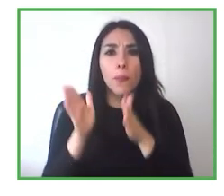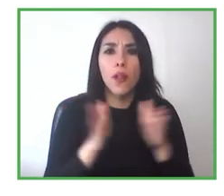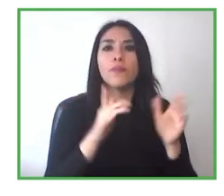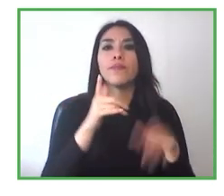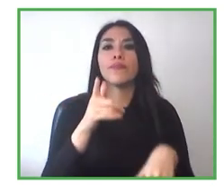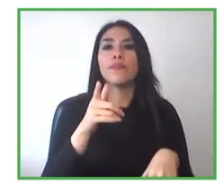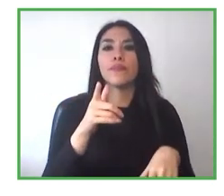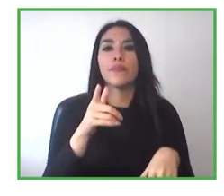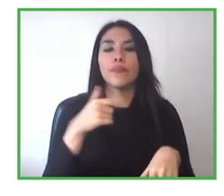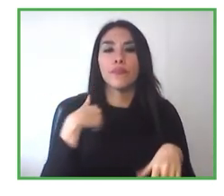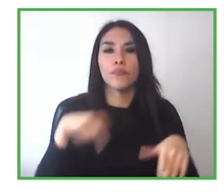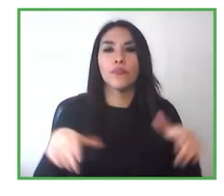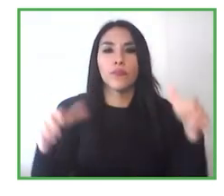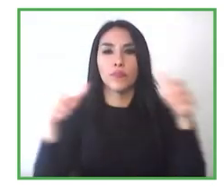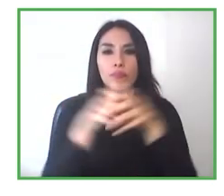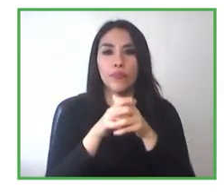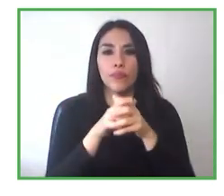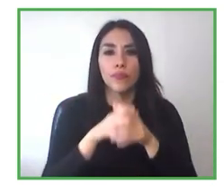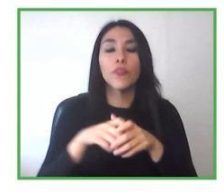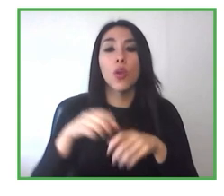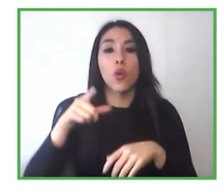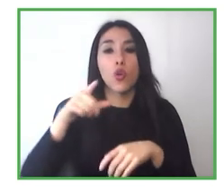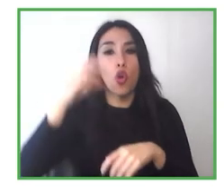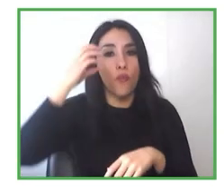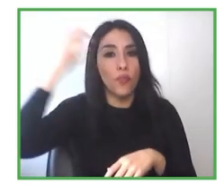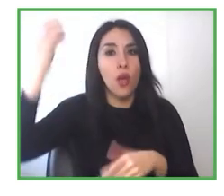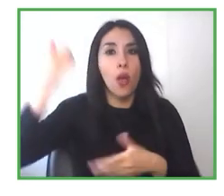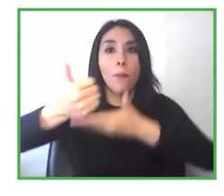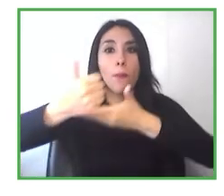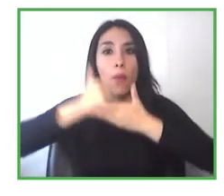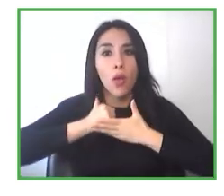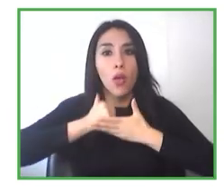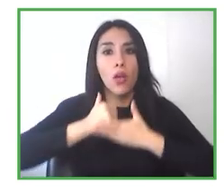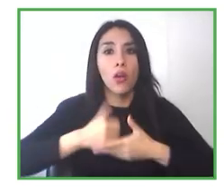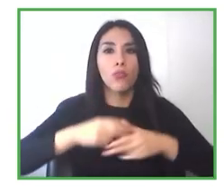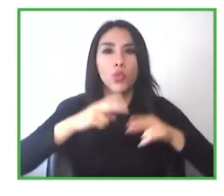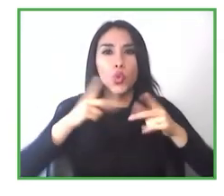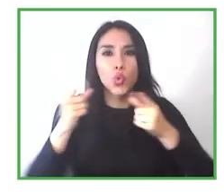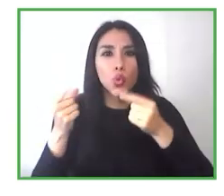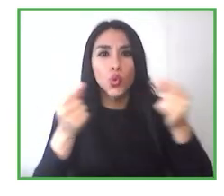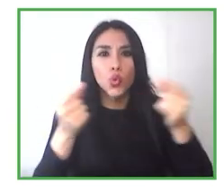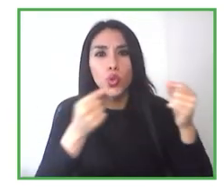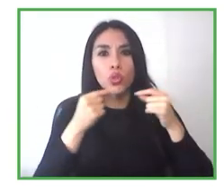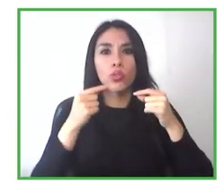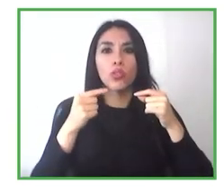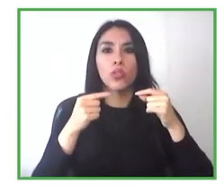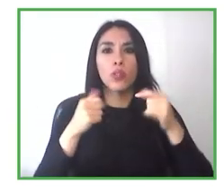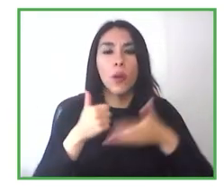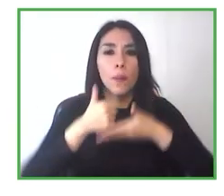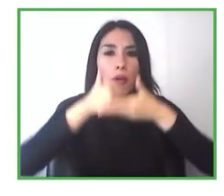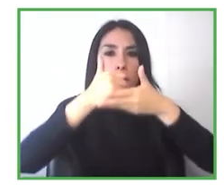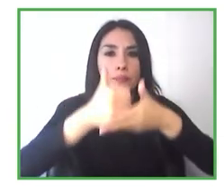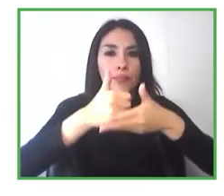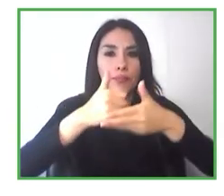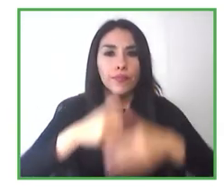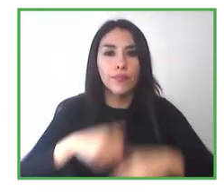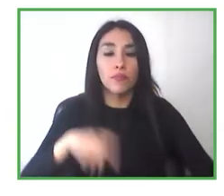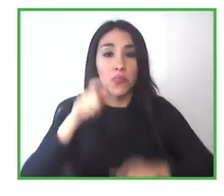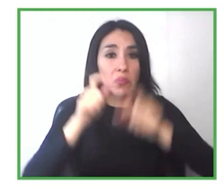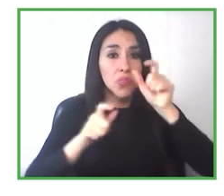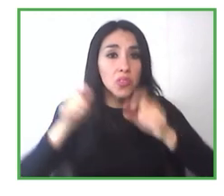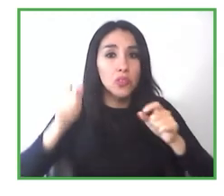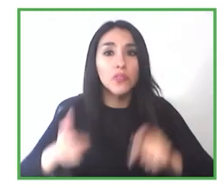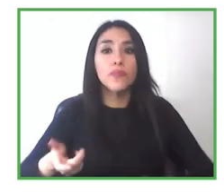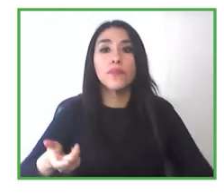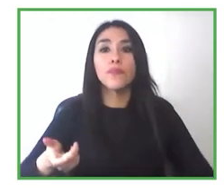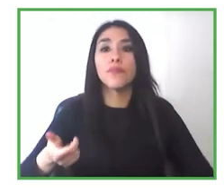preparen, ayuden a preparar a las empresas, a capacitar a estas personas, esto, pueden ser gestores, incluso en laborales, como